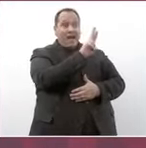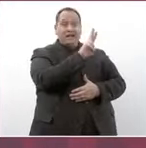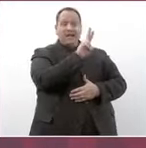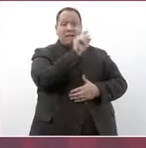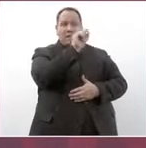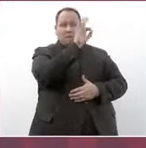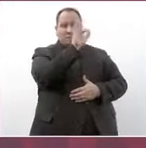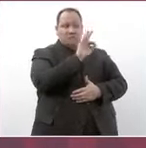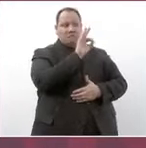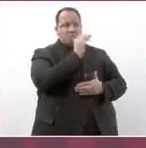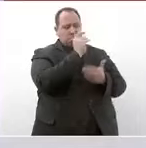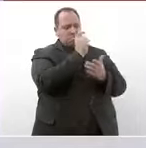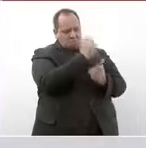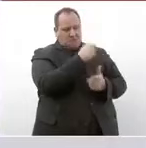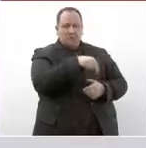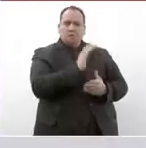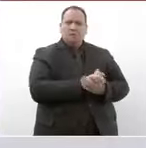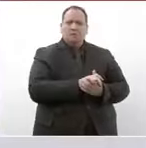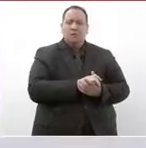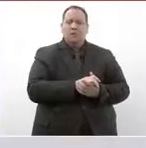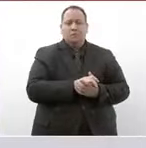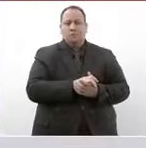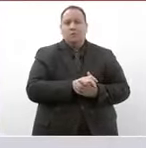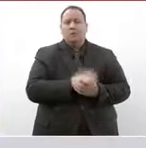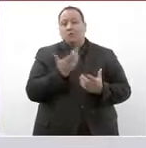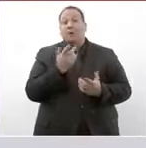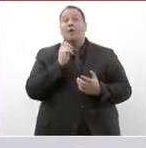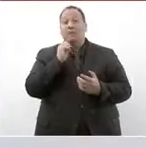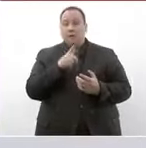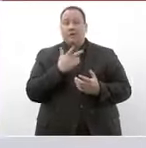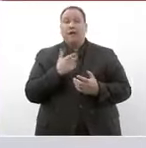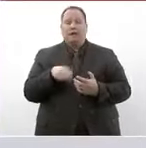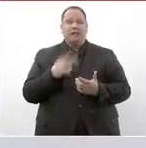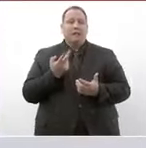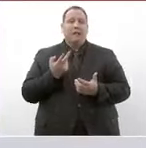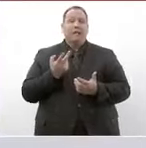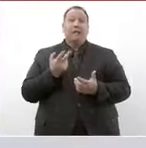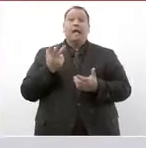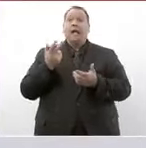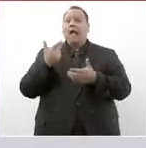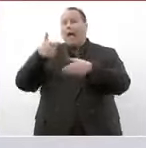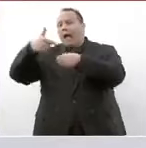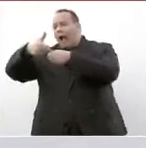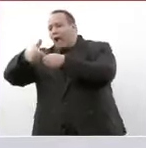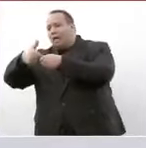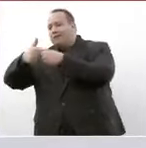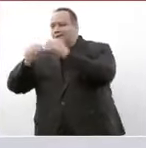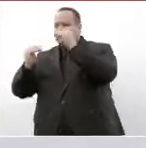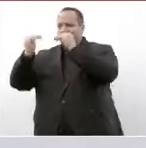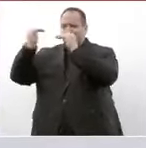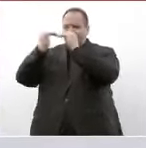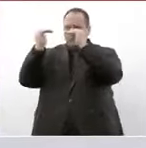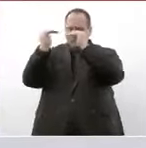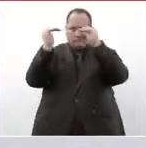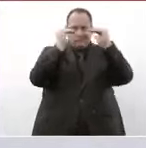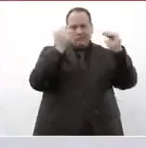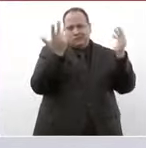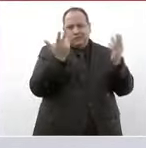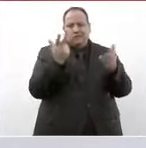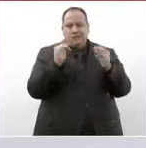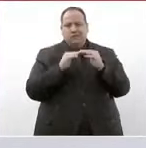la renta aquí también se homologó el precio de los combustibles más que